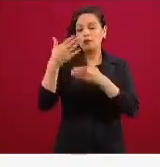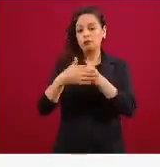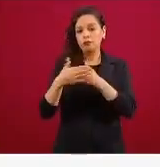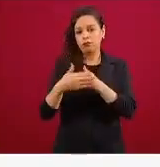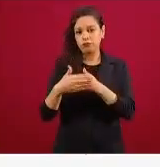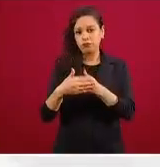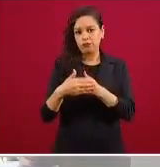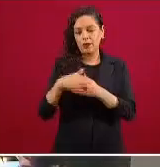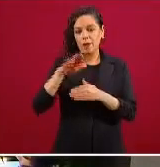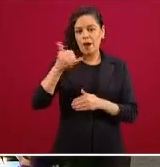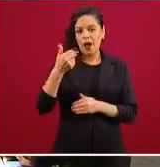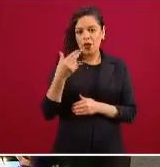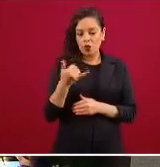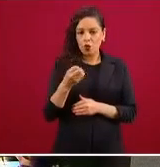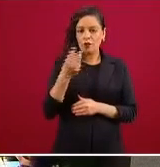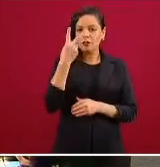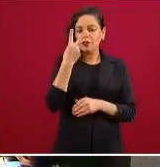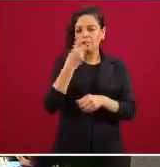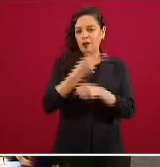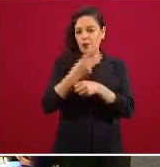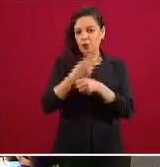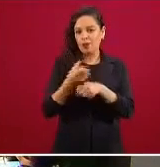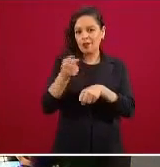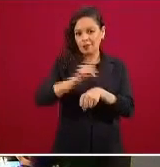la segunda semana de mayo. La siguiente.